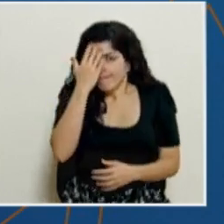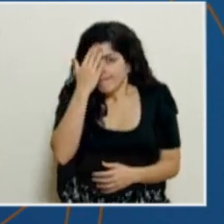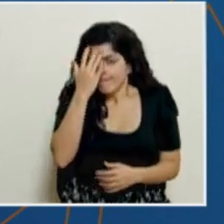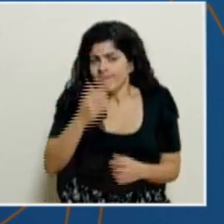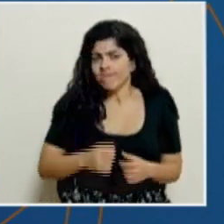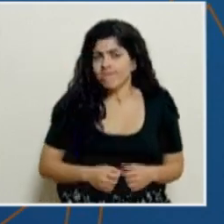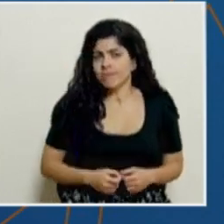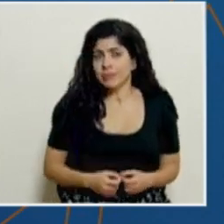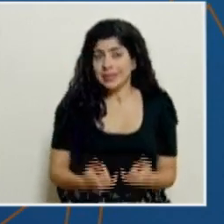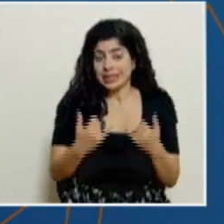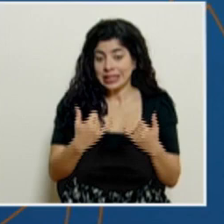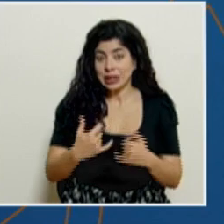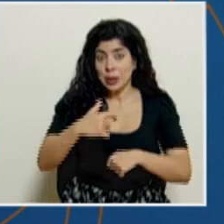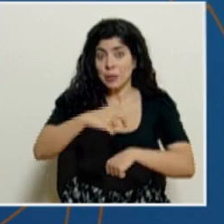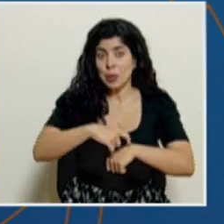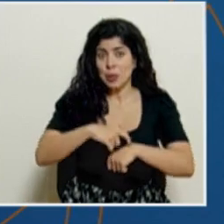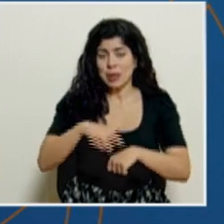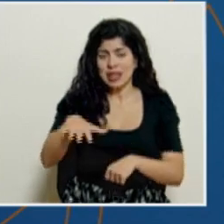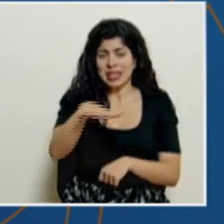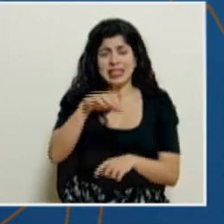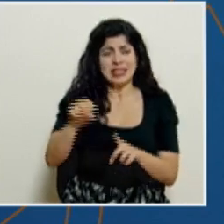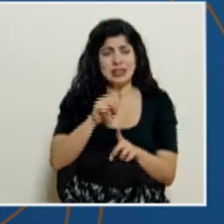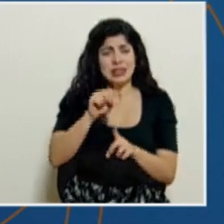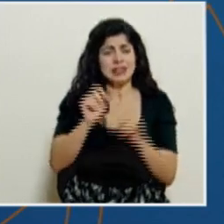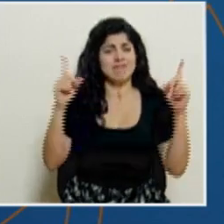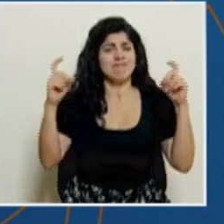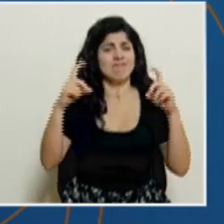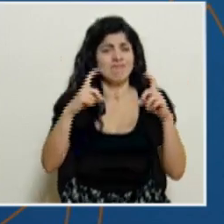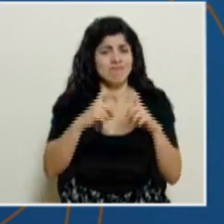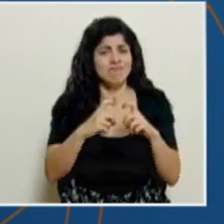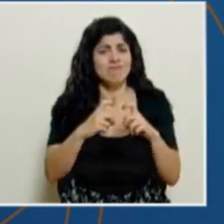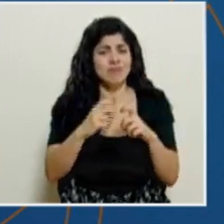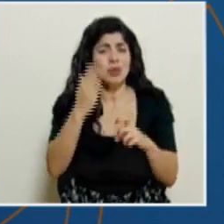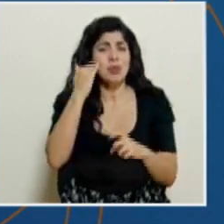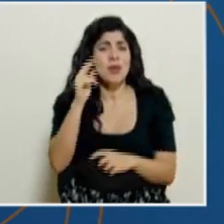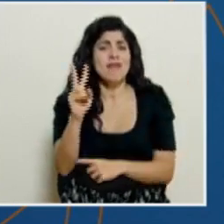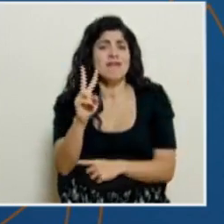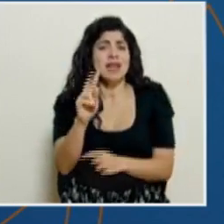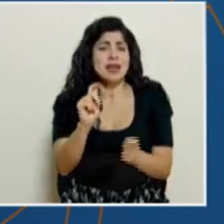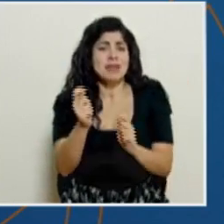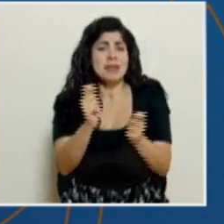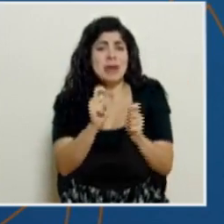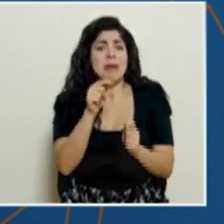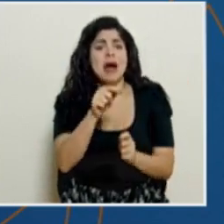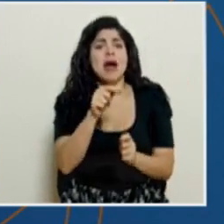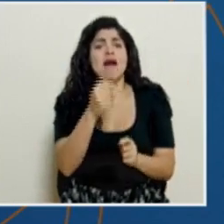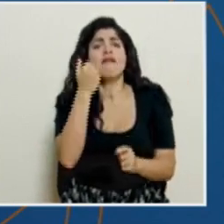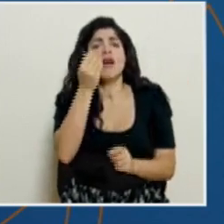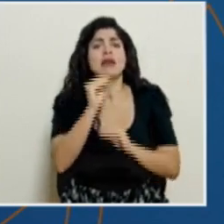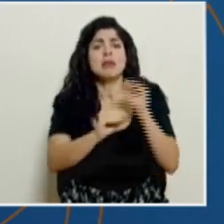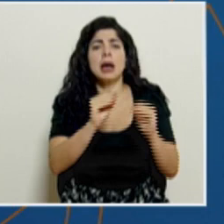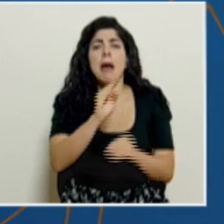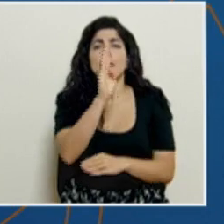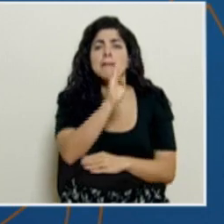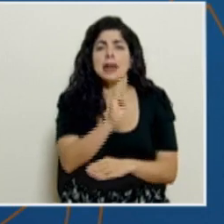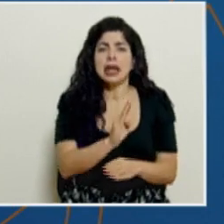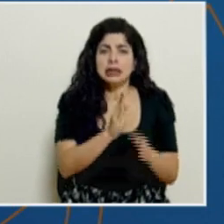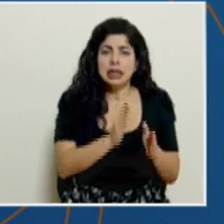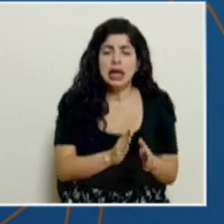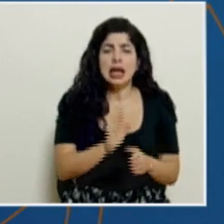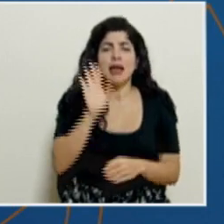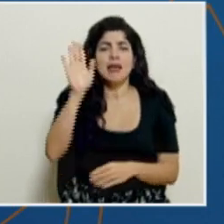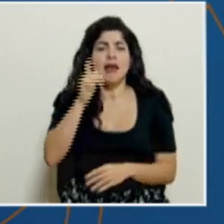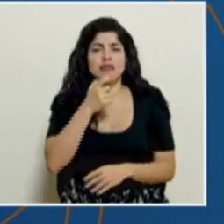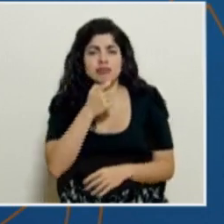Tenemos en este momento un escenario más complicado debido a las variantes del virus que son más contagiosas, la brasileña, el Reino